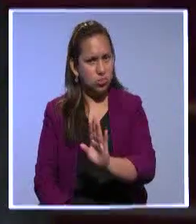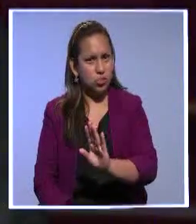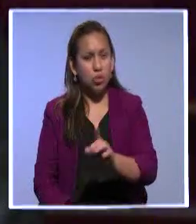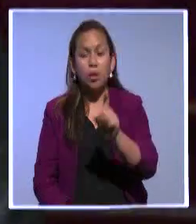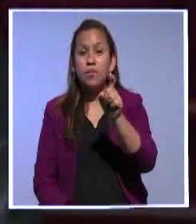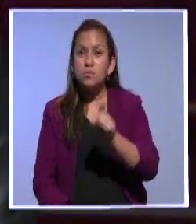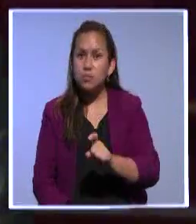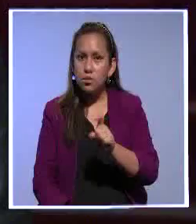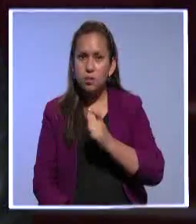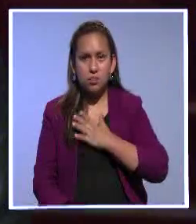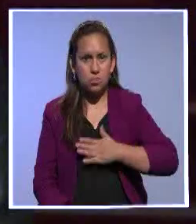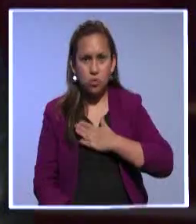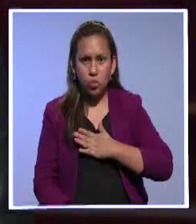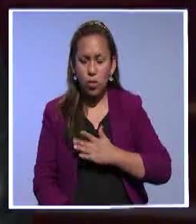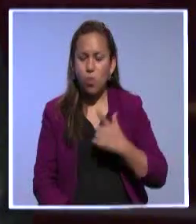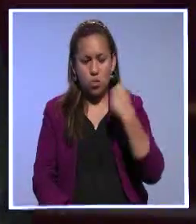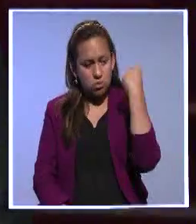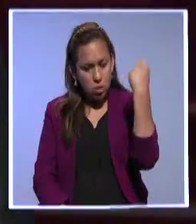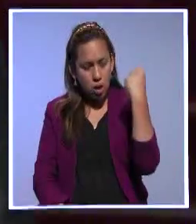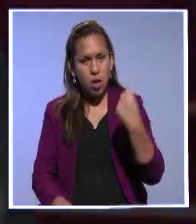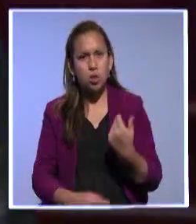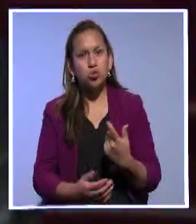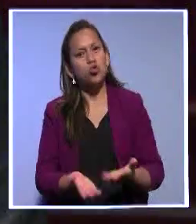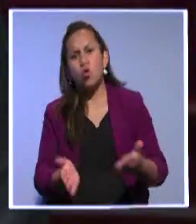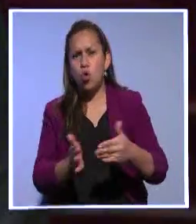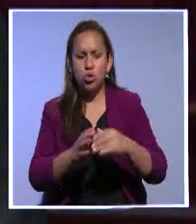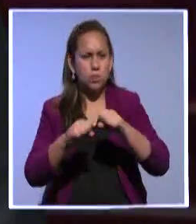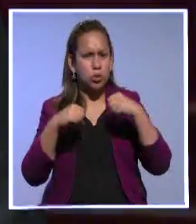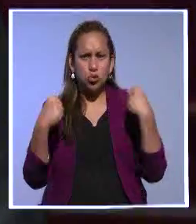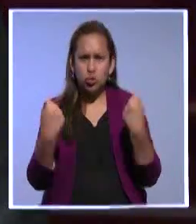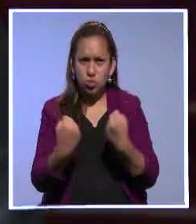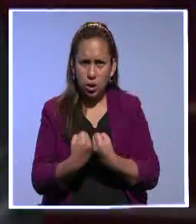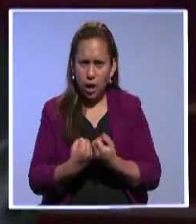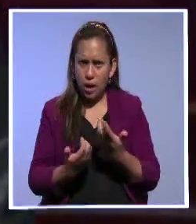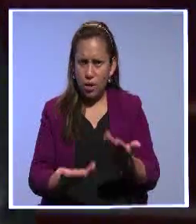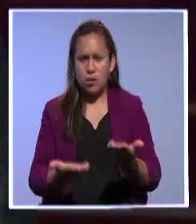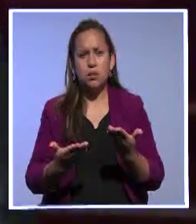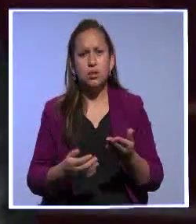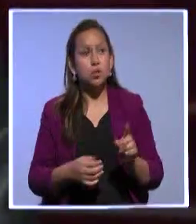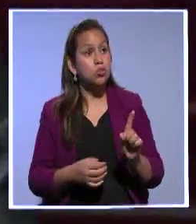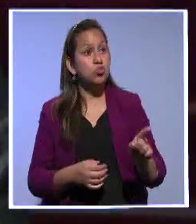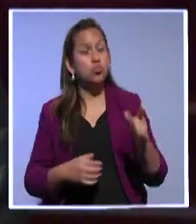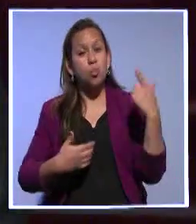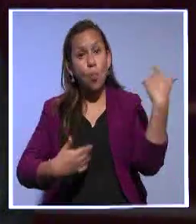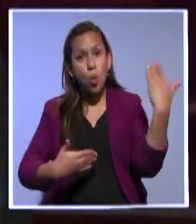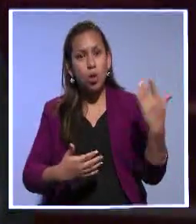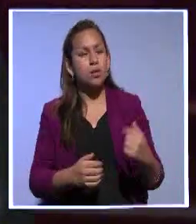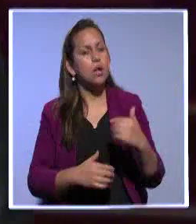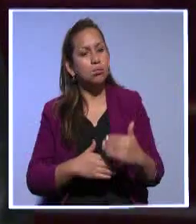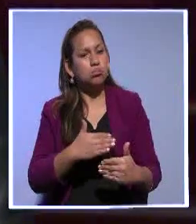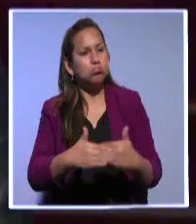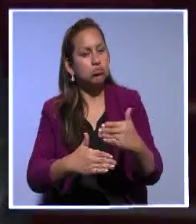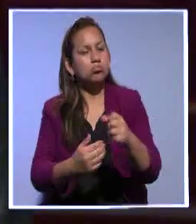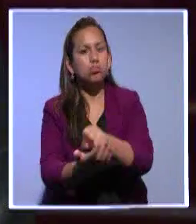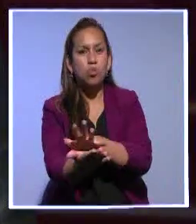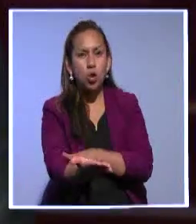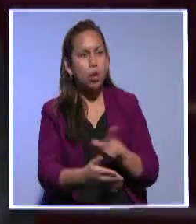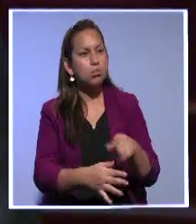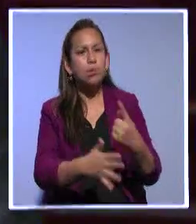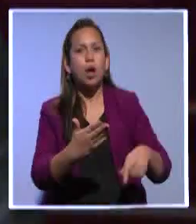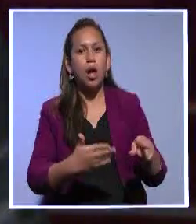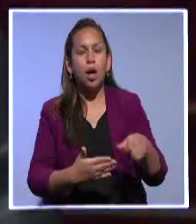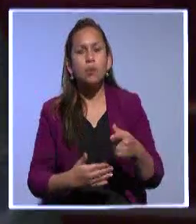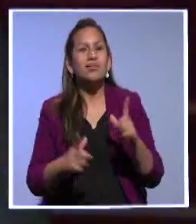desarrollar una serie de derechos sociales. Yo quisiera conocer cuál es la perspectiva política programática que plantea la oposición respecto a lo que es salud,